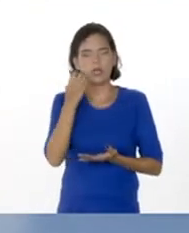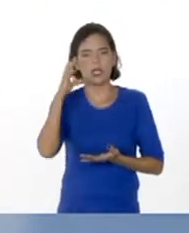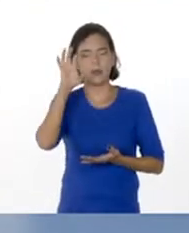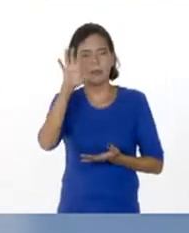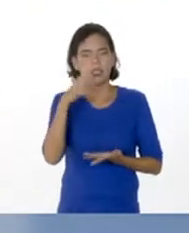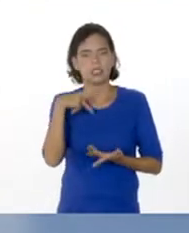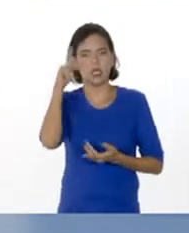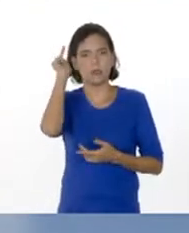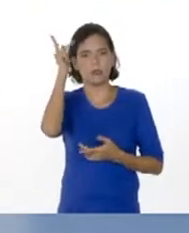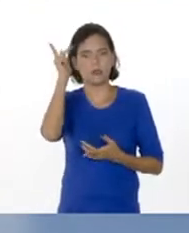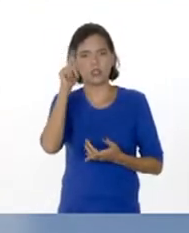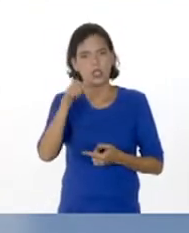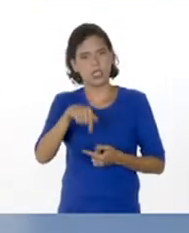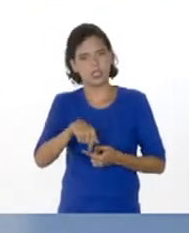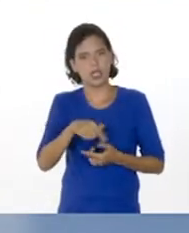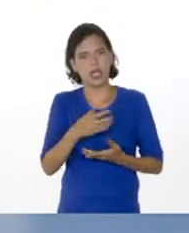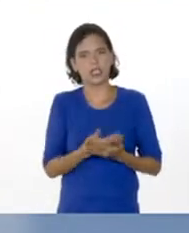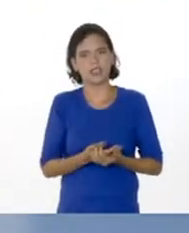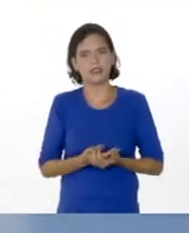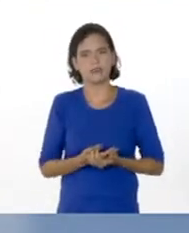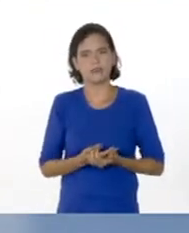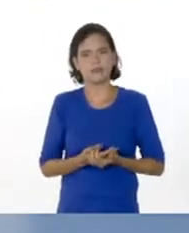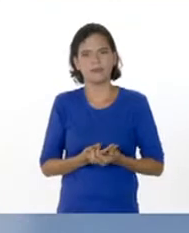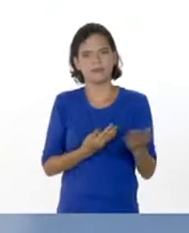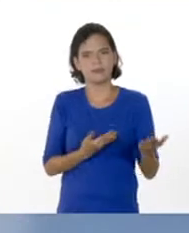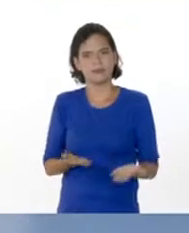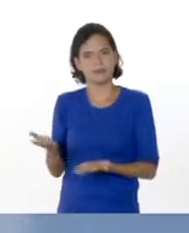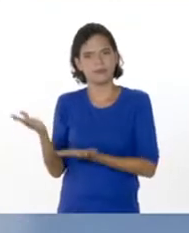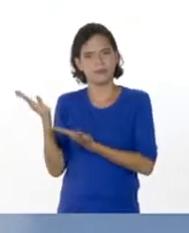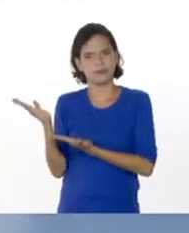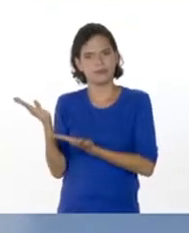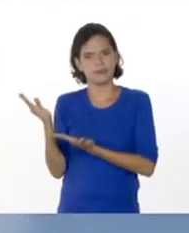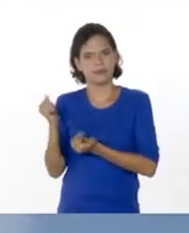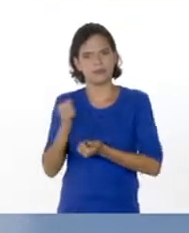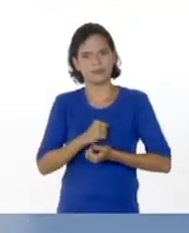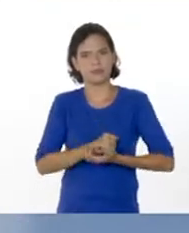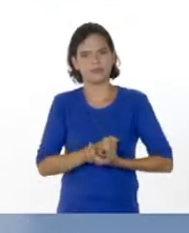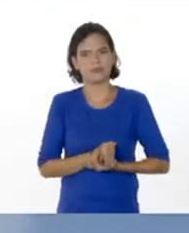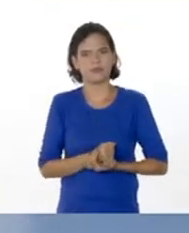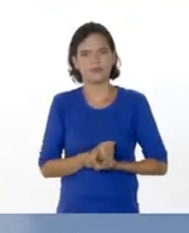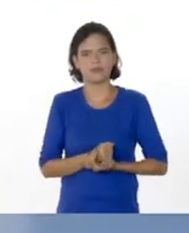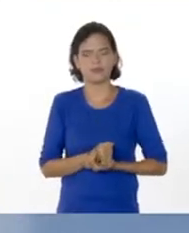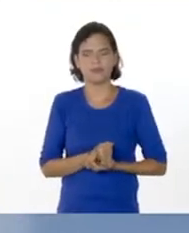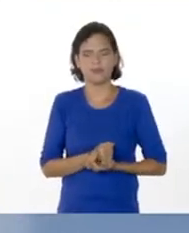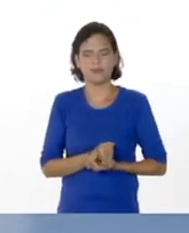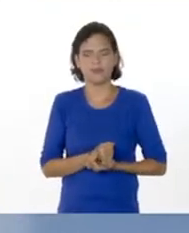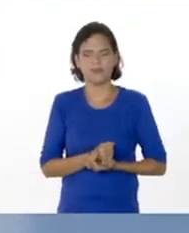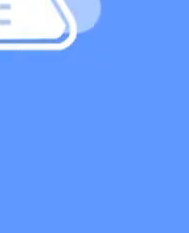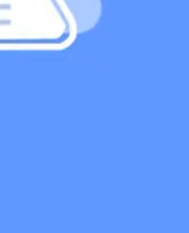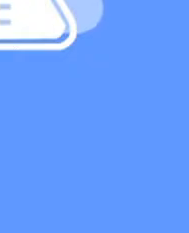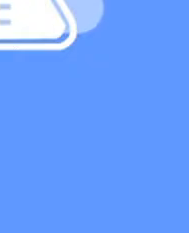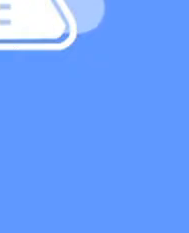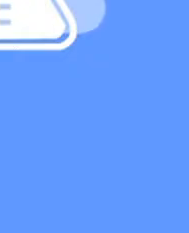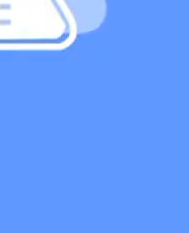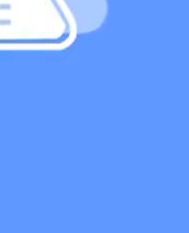Ya nuestros profesores se encuentran en el set para impartir todo su conocimiento a cada una de nosotros. Sean bienvenidos.